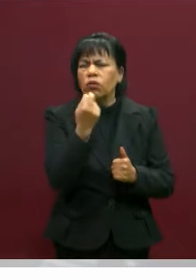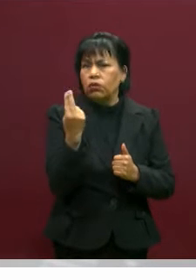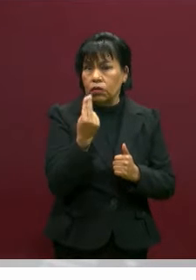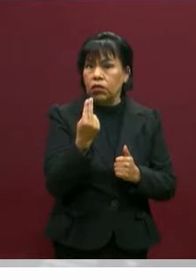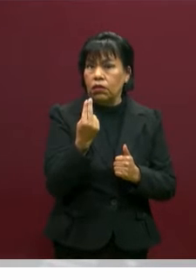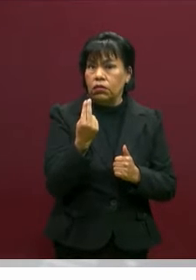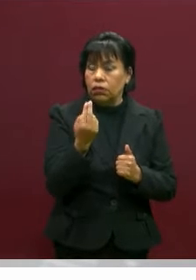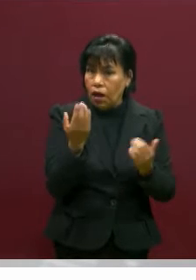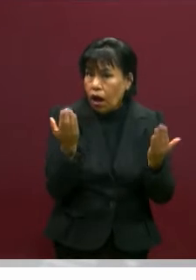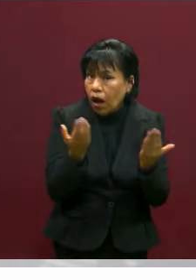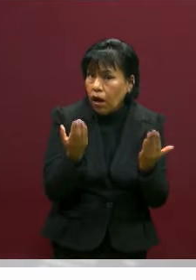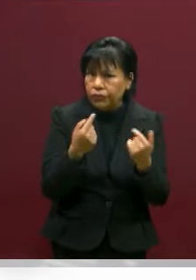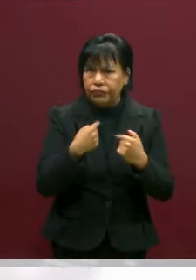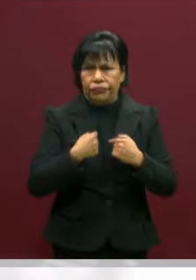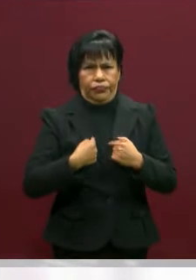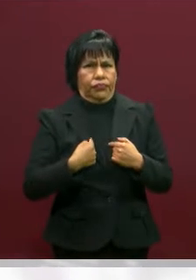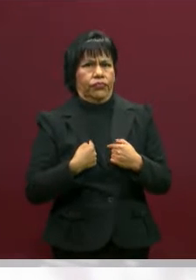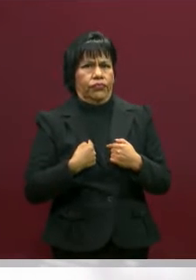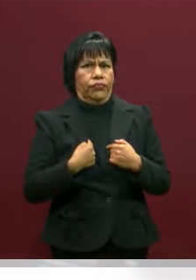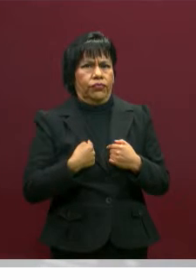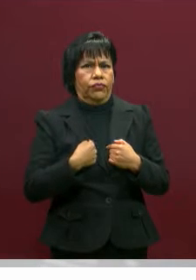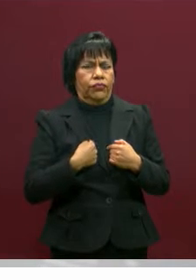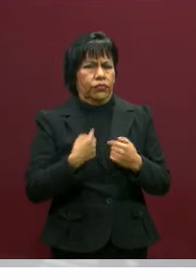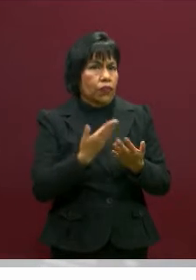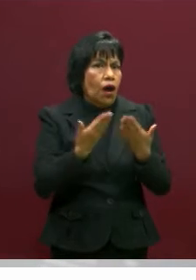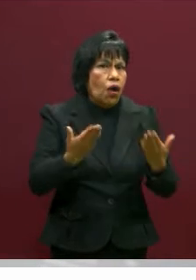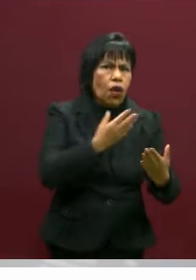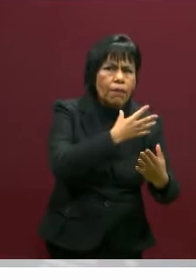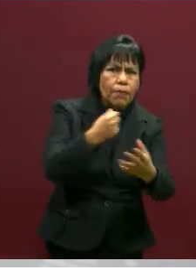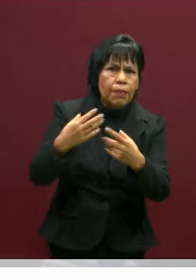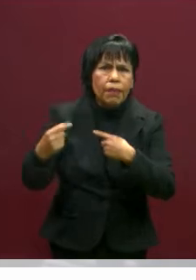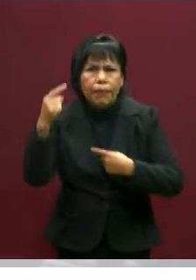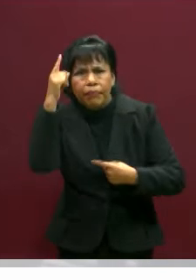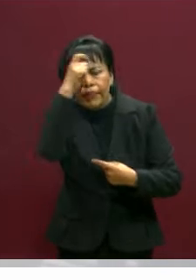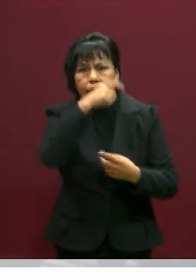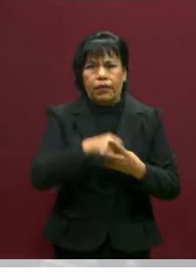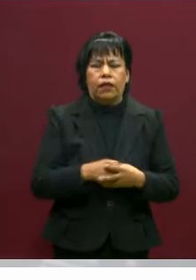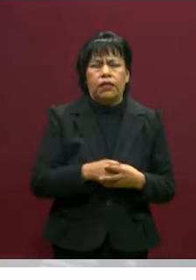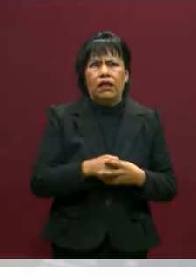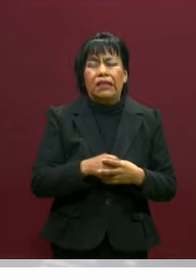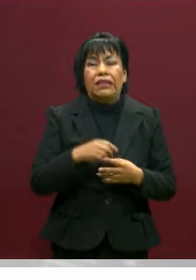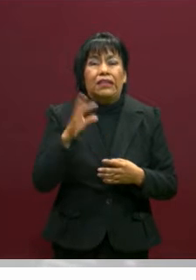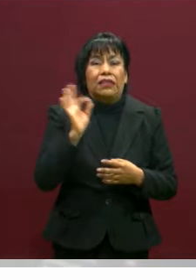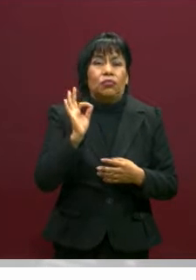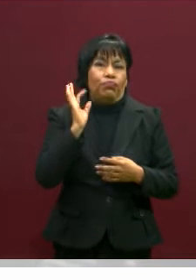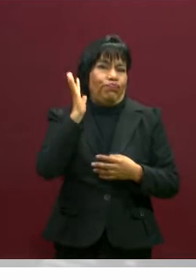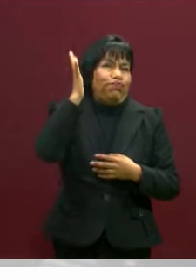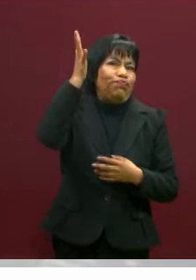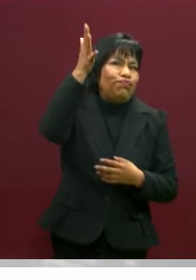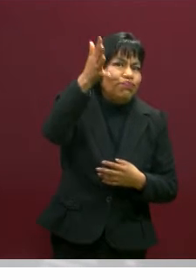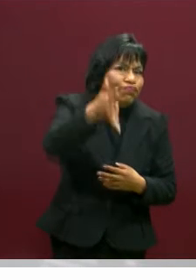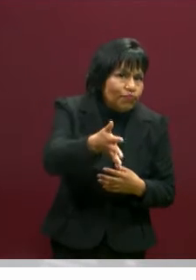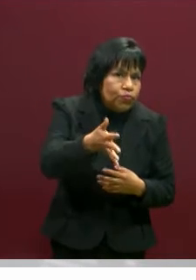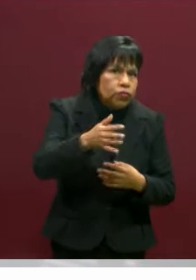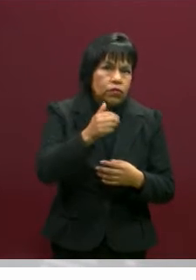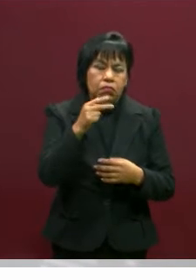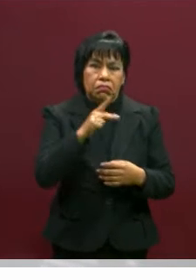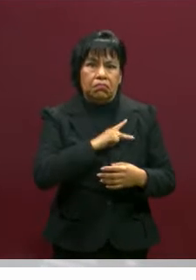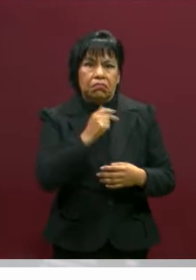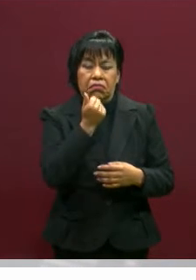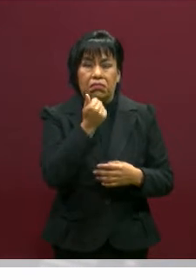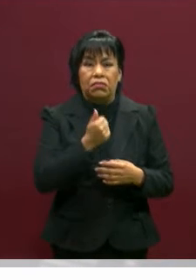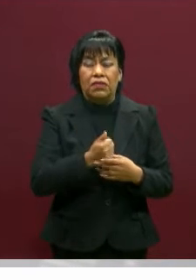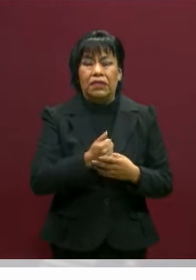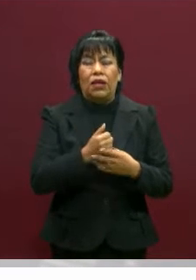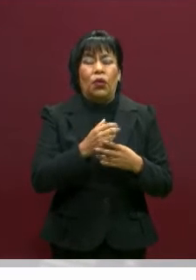alumnos en este momento de pandemia? ¿Me imagino el futuro que tendrían mis alumnos si abandonan